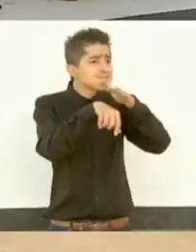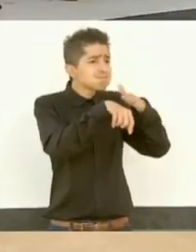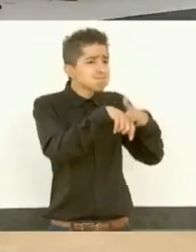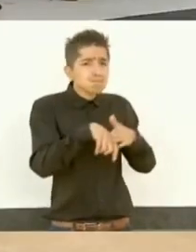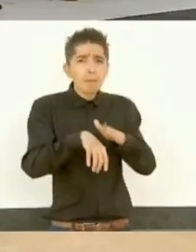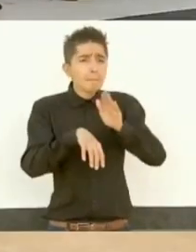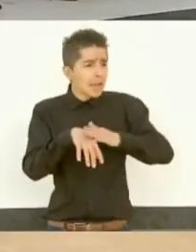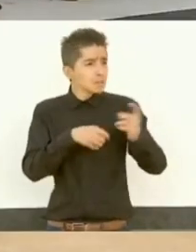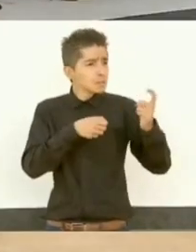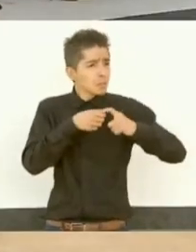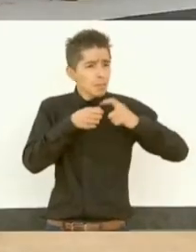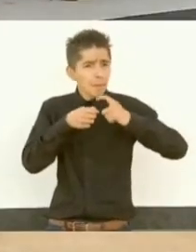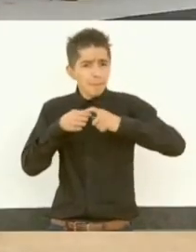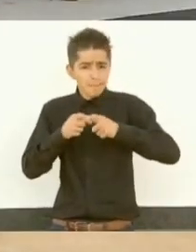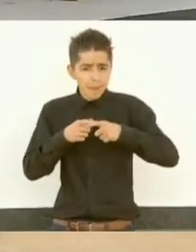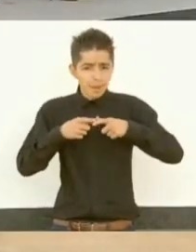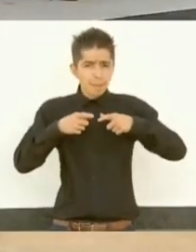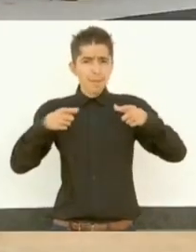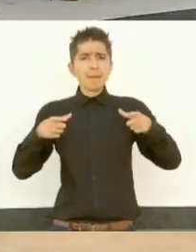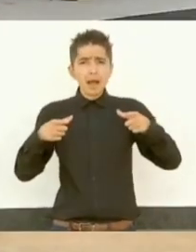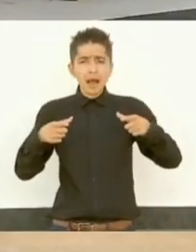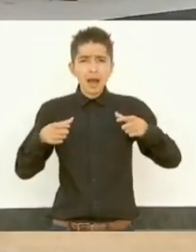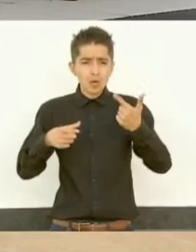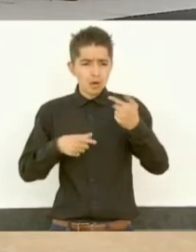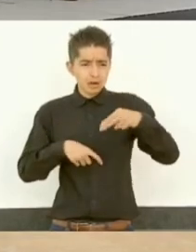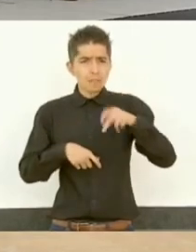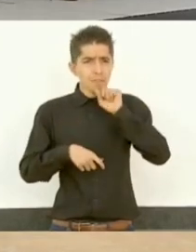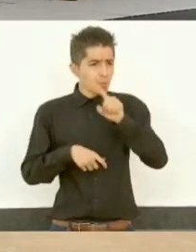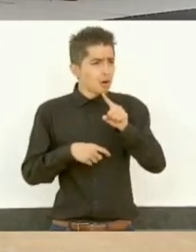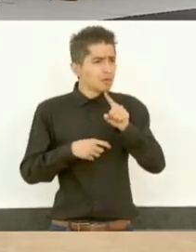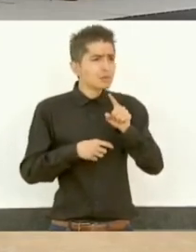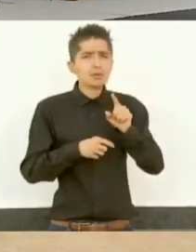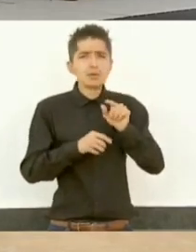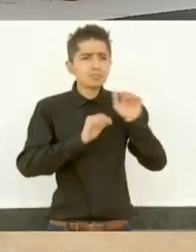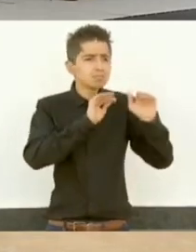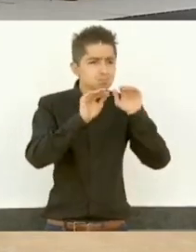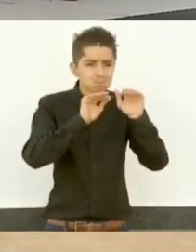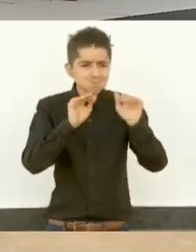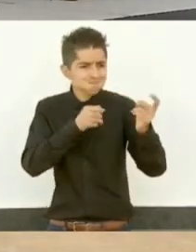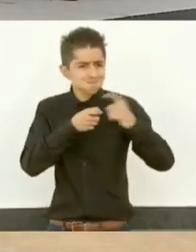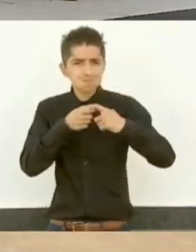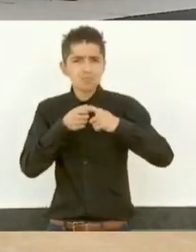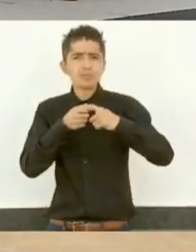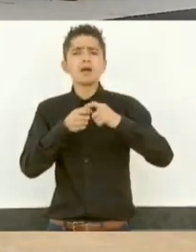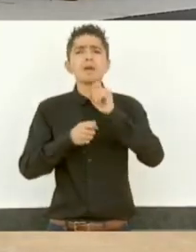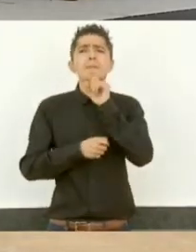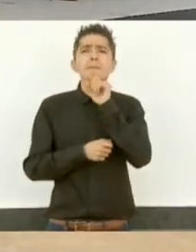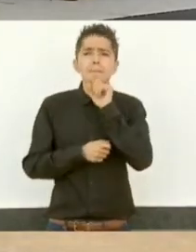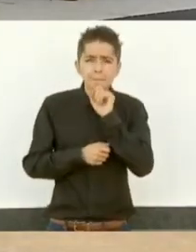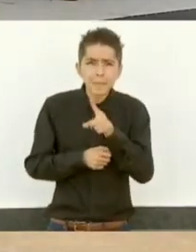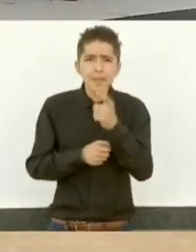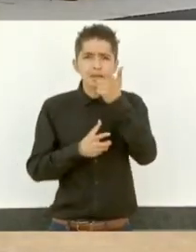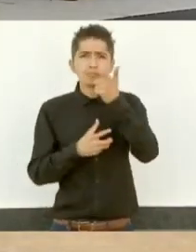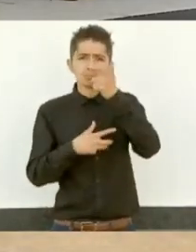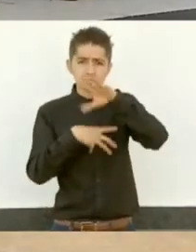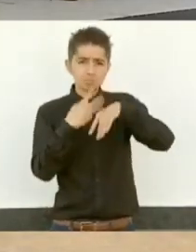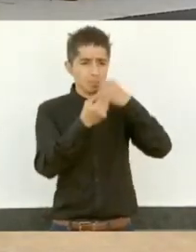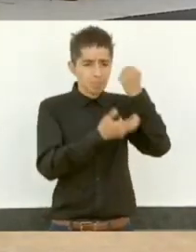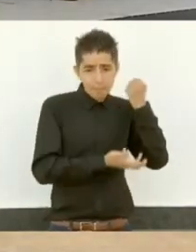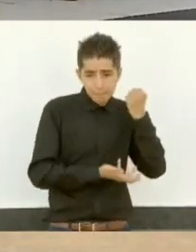empezaron a transferir recursos